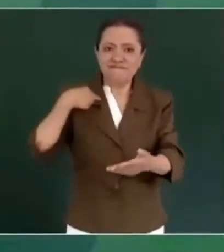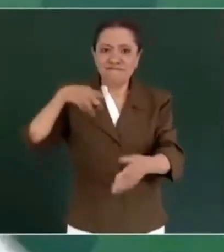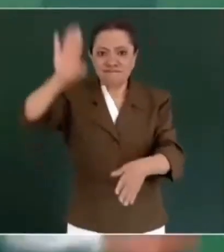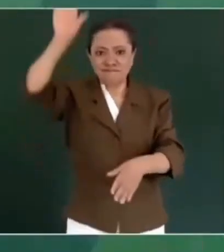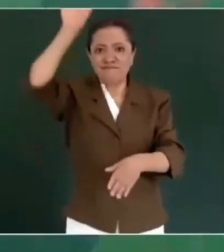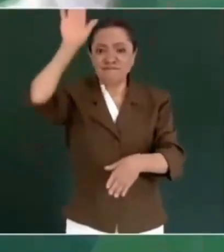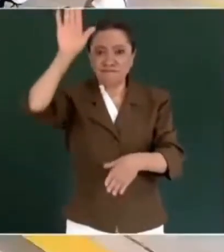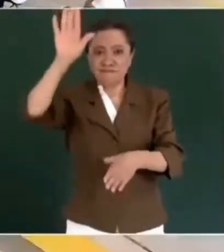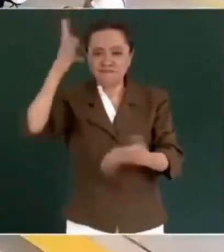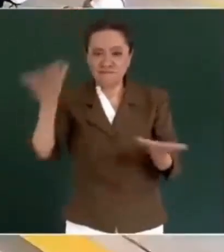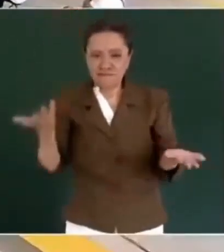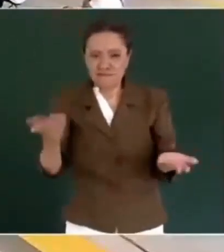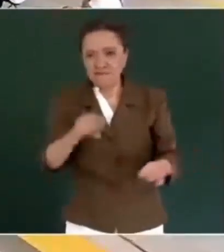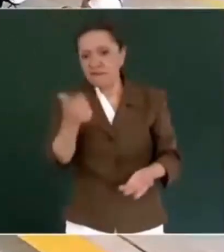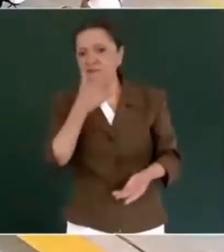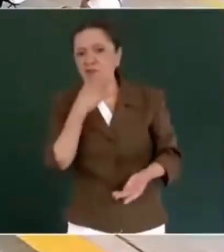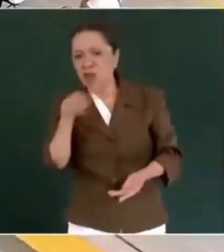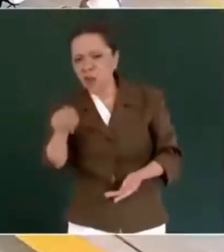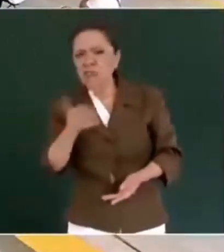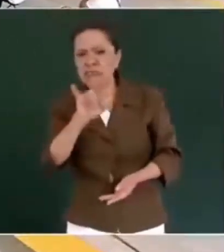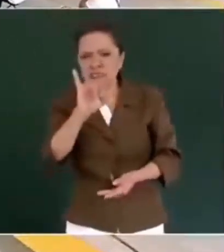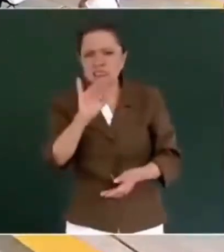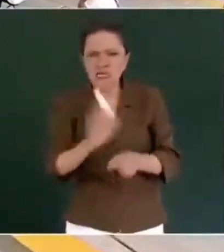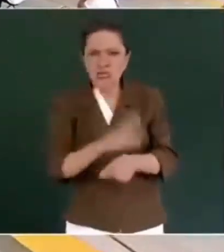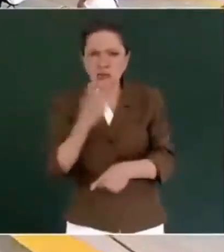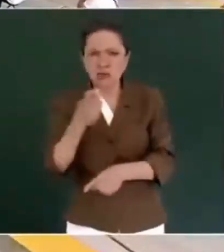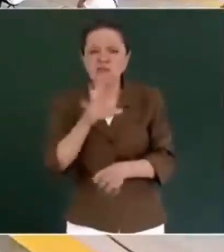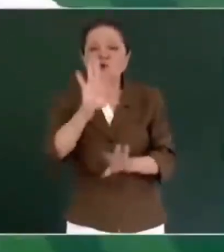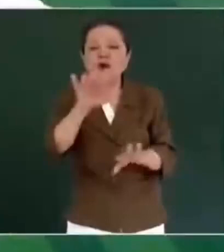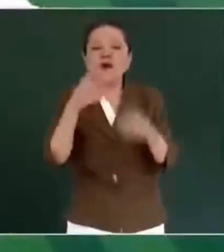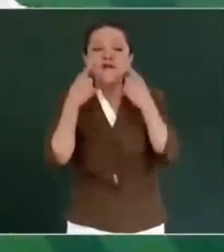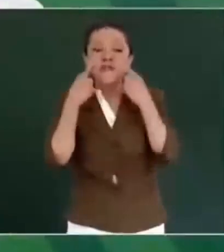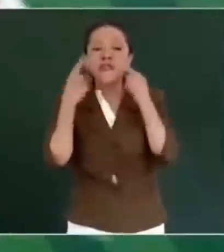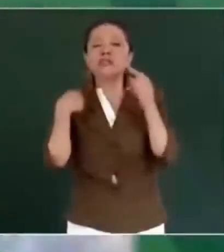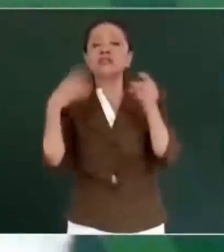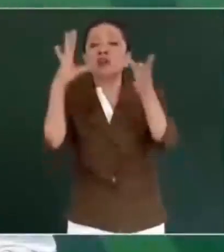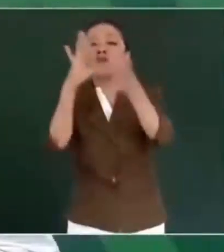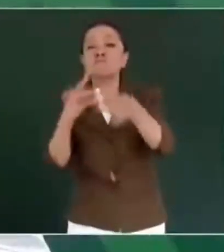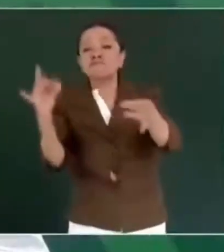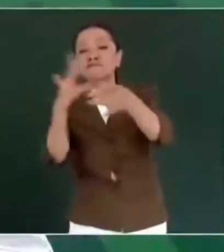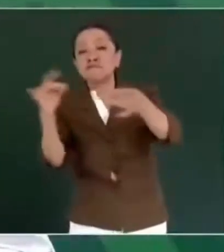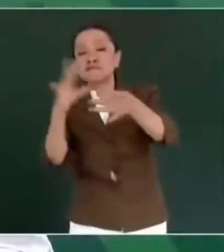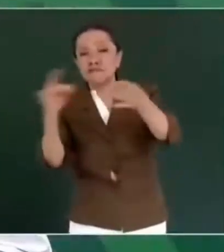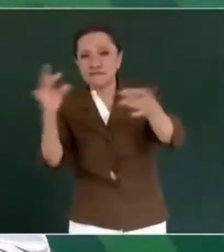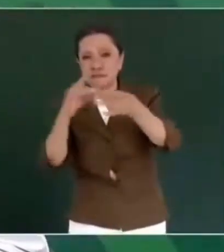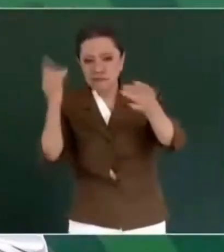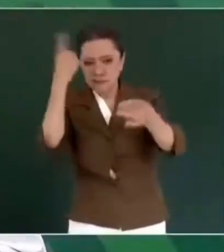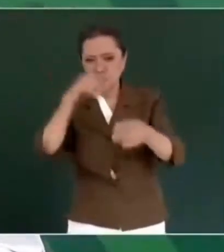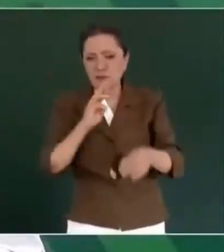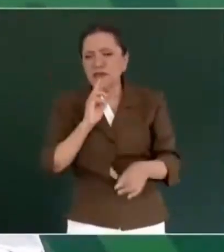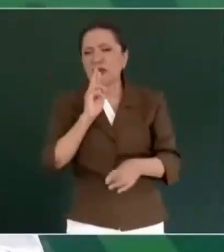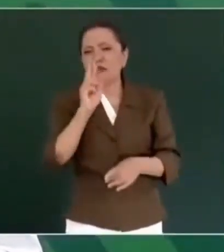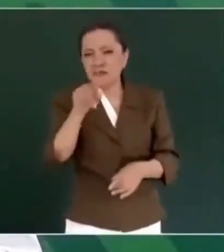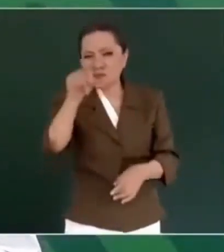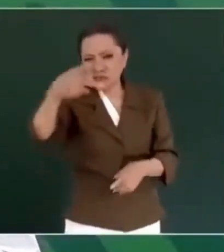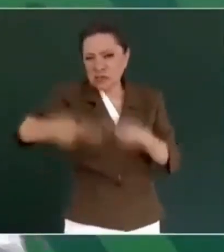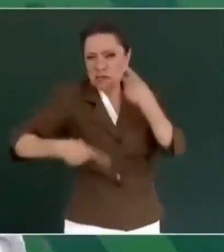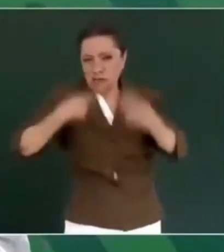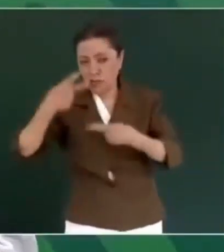Precisamente por eso. No, te estoy dando este contexto para contestar tu pregunta.